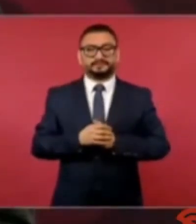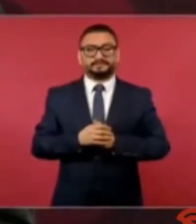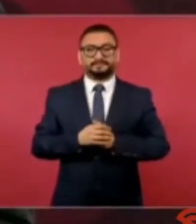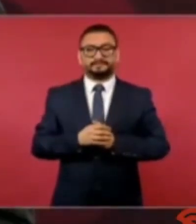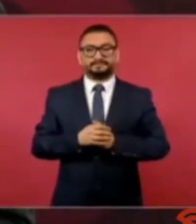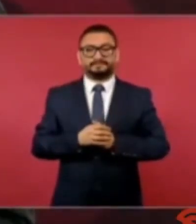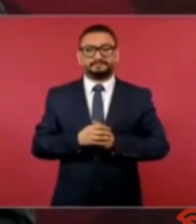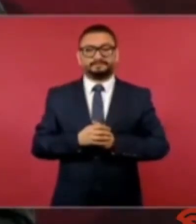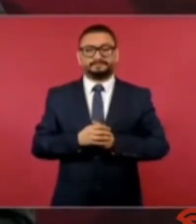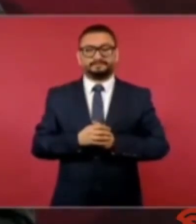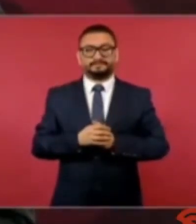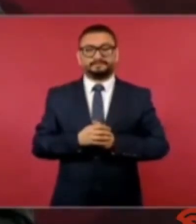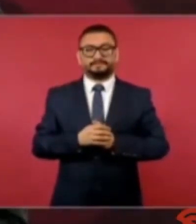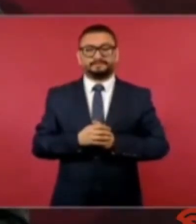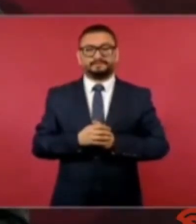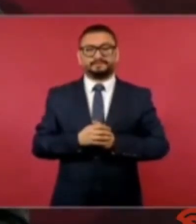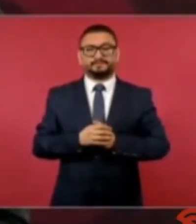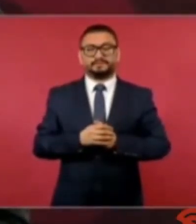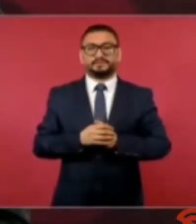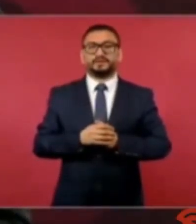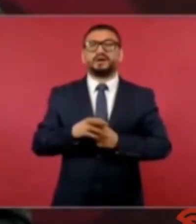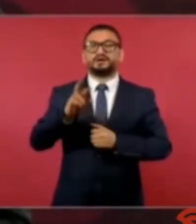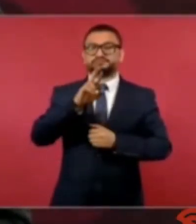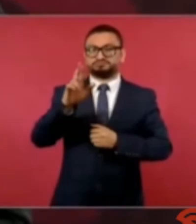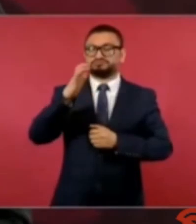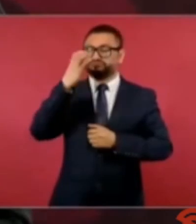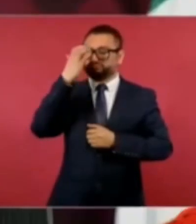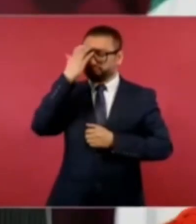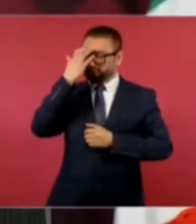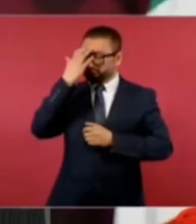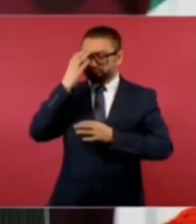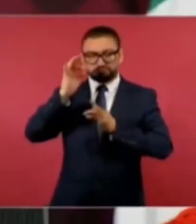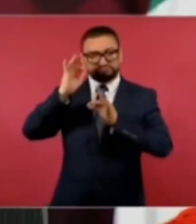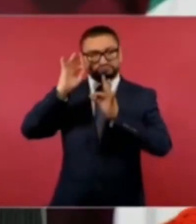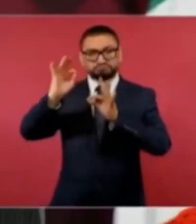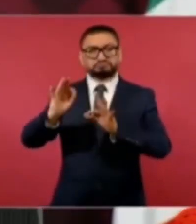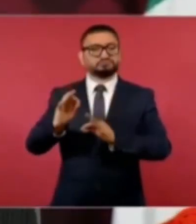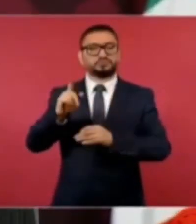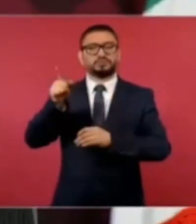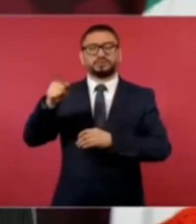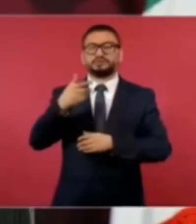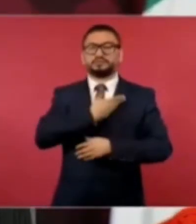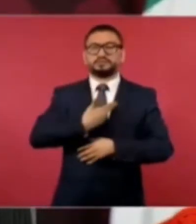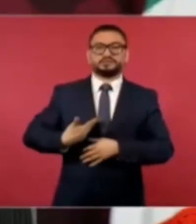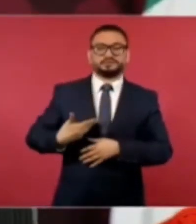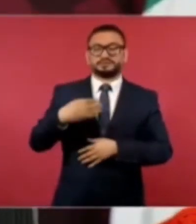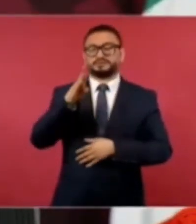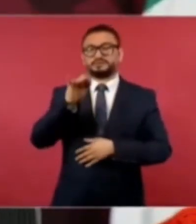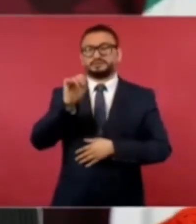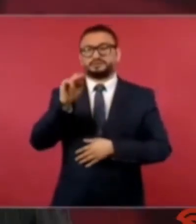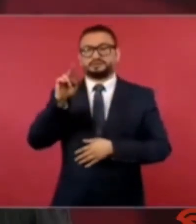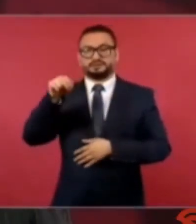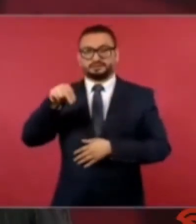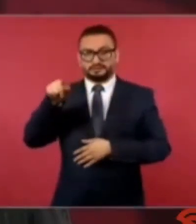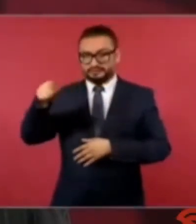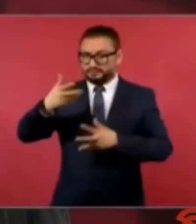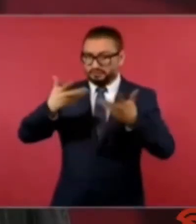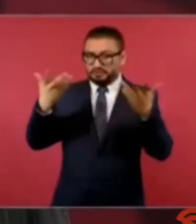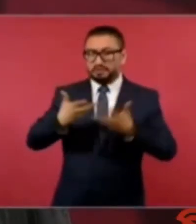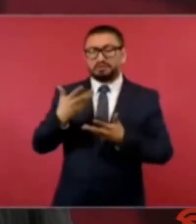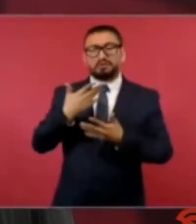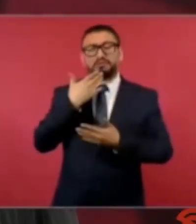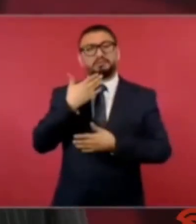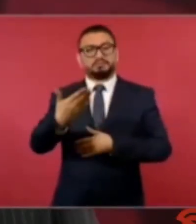Es digno de reconocimiento el que el presidente Biden actúe de esta forma.